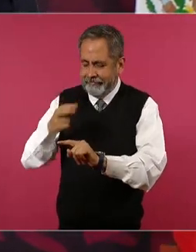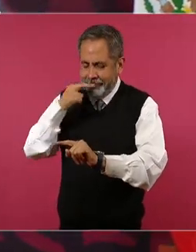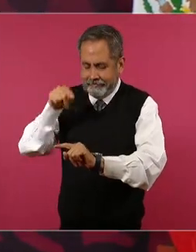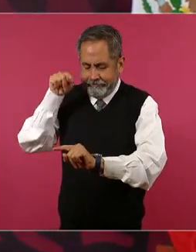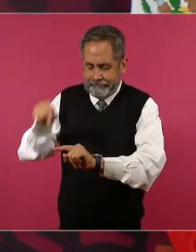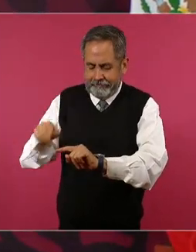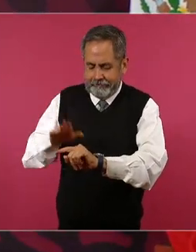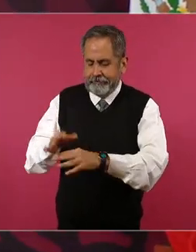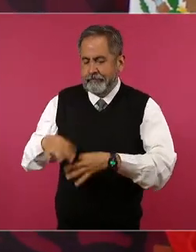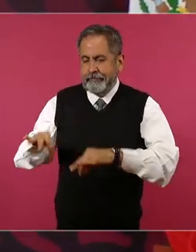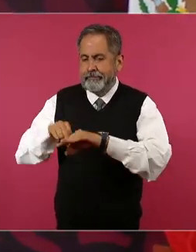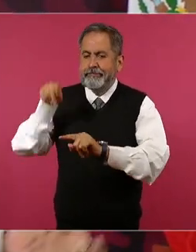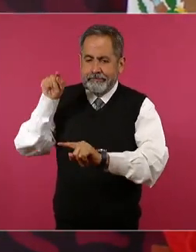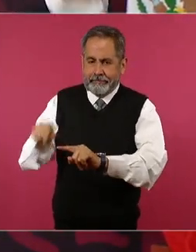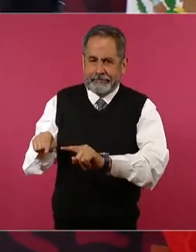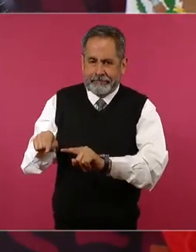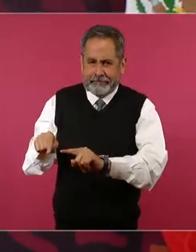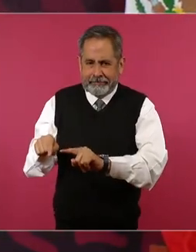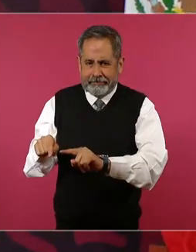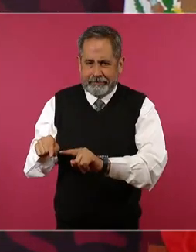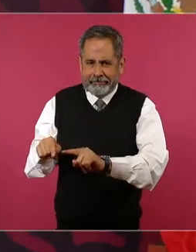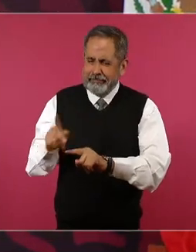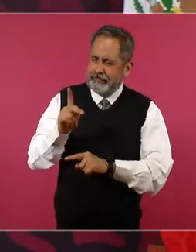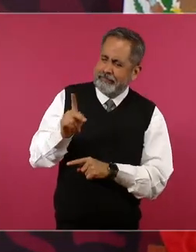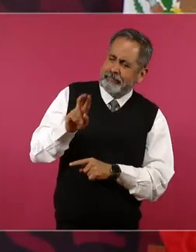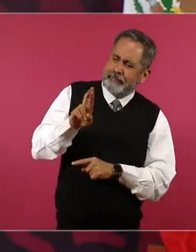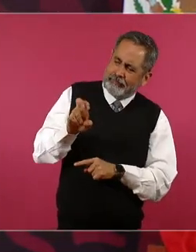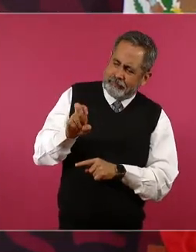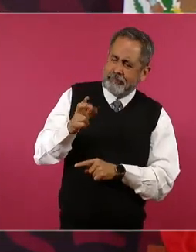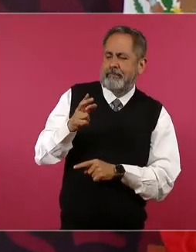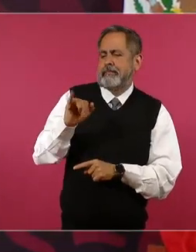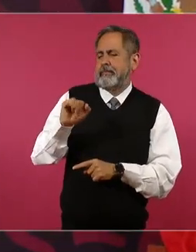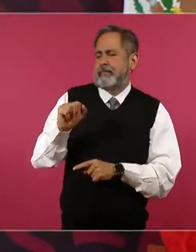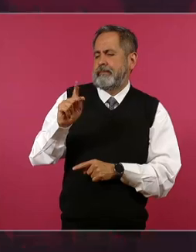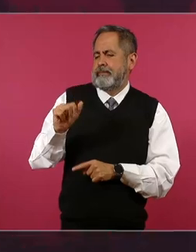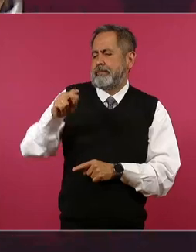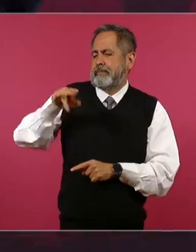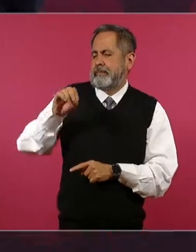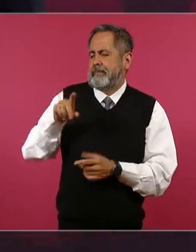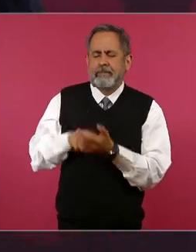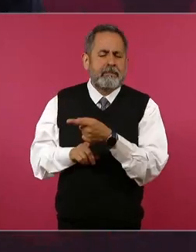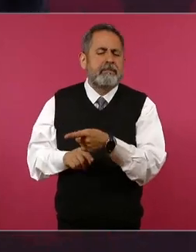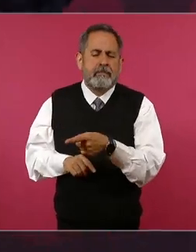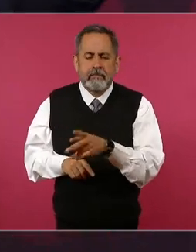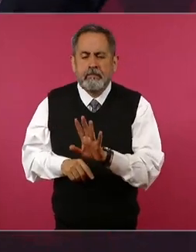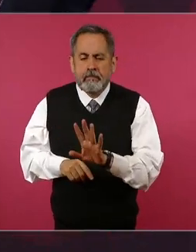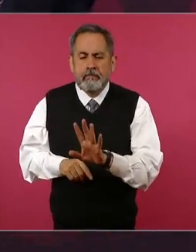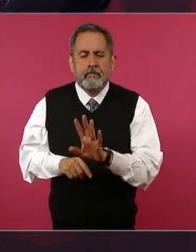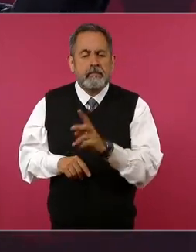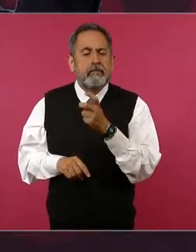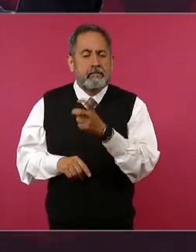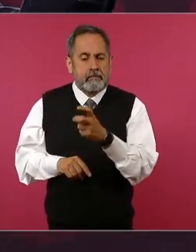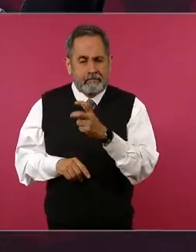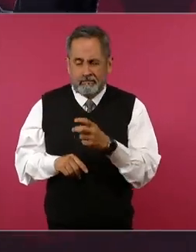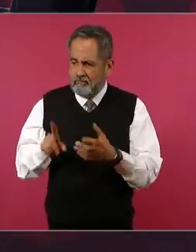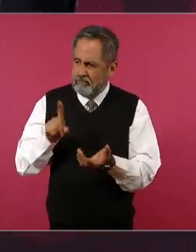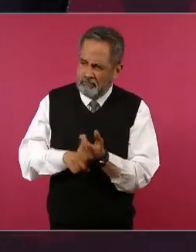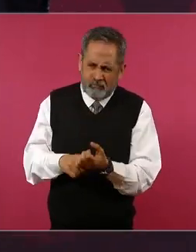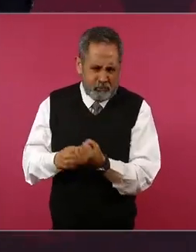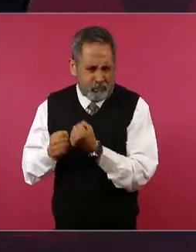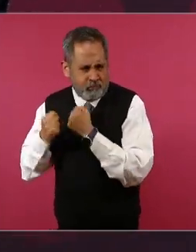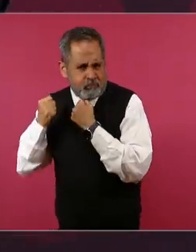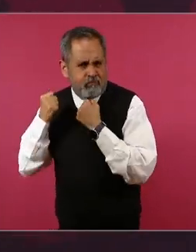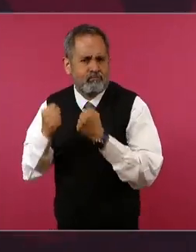profundo del México prehispánico por eso somos una potencia